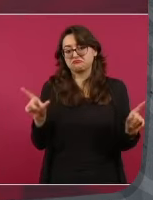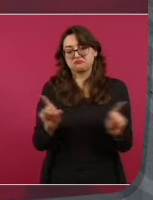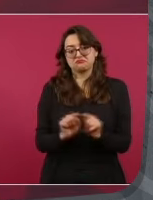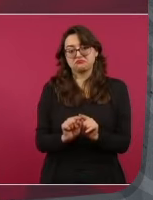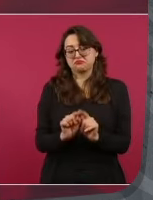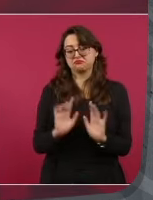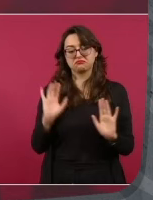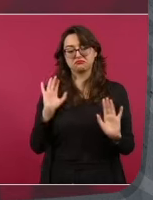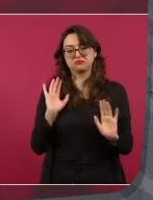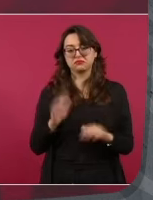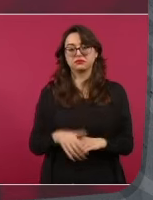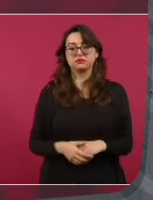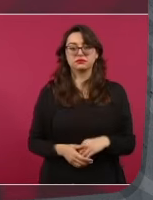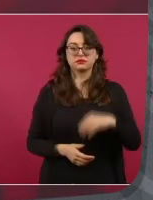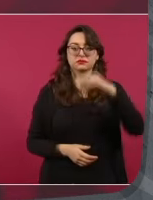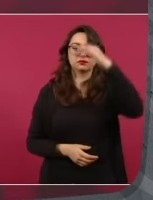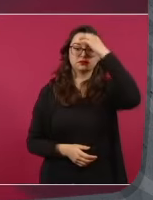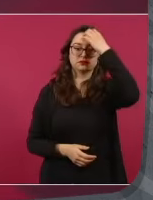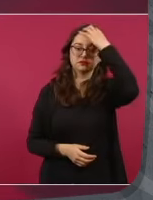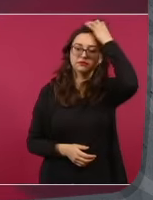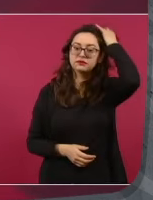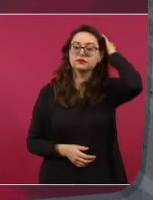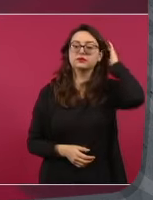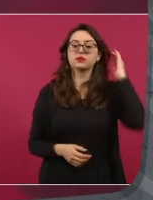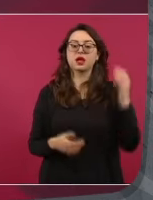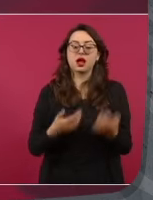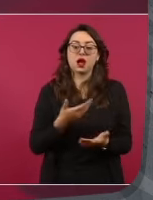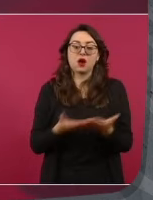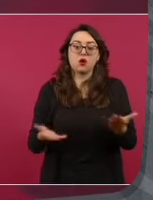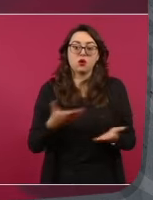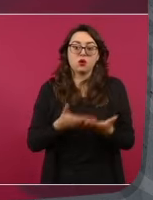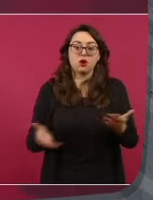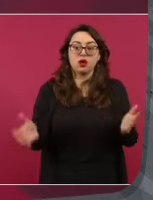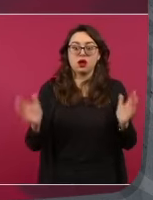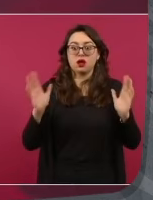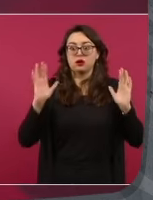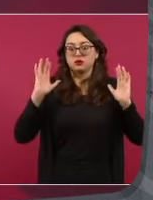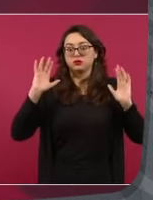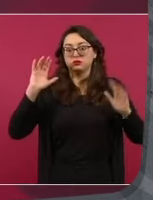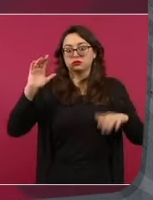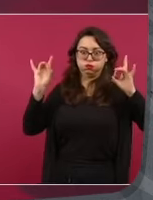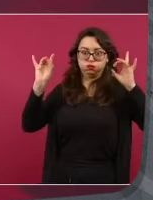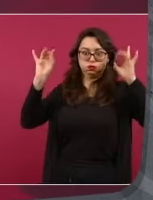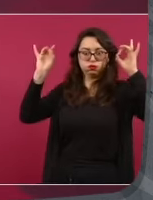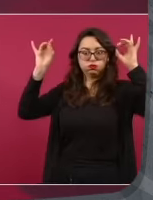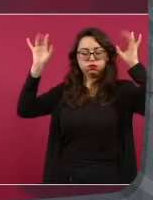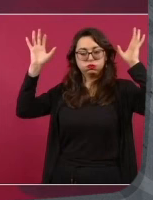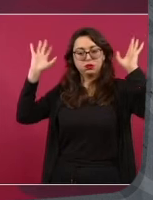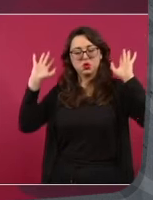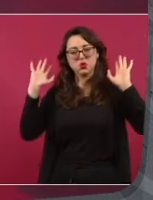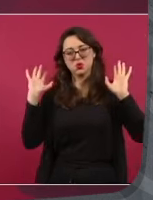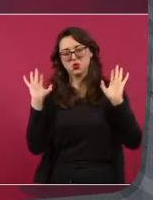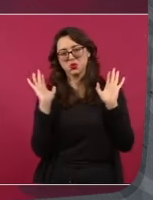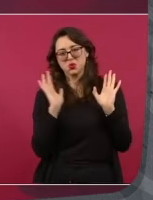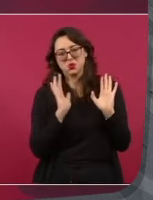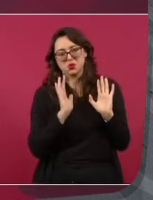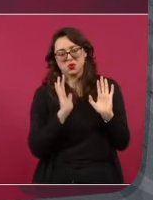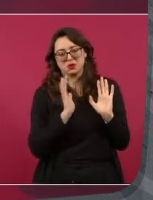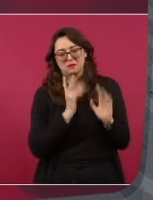y ya bueno, salen a decir que yo no conozco la